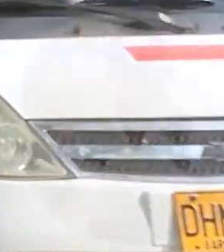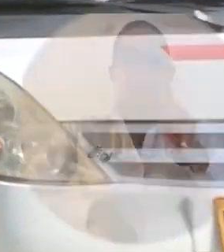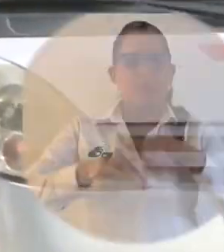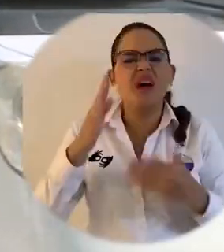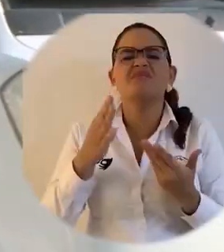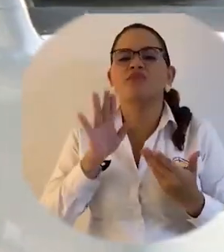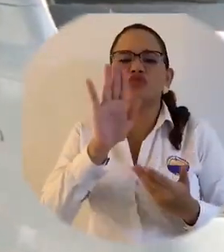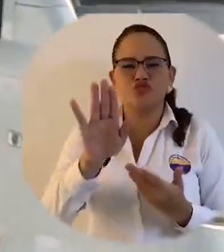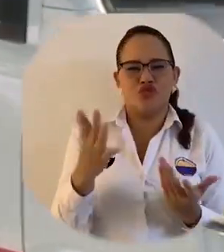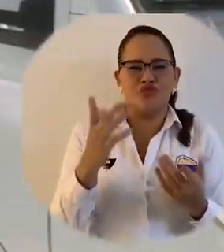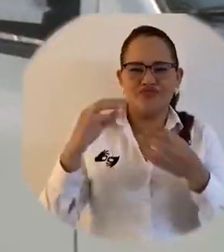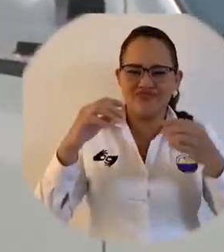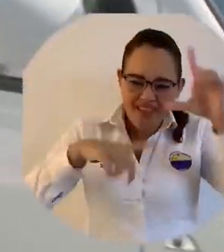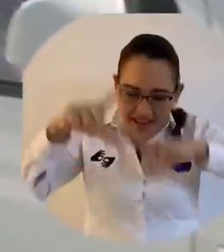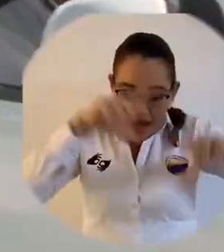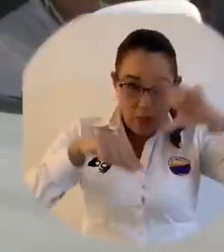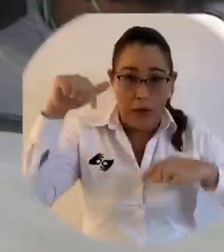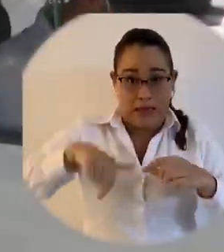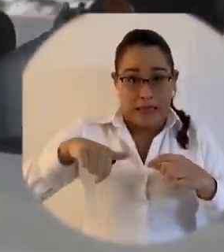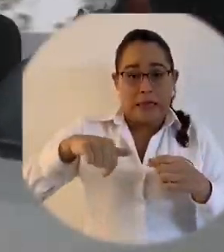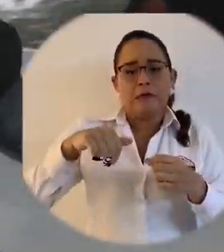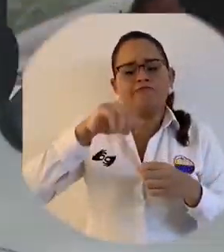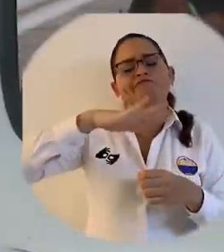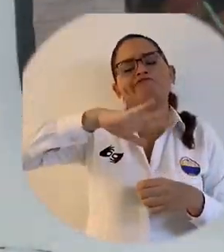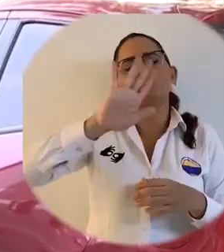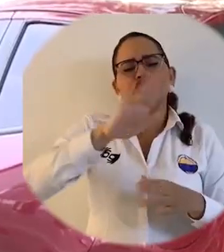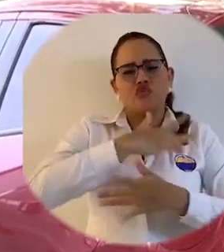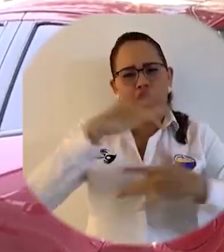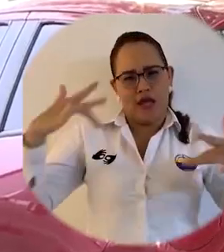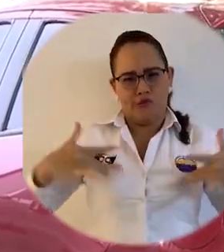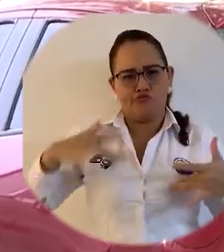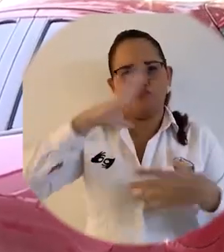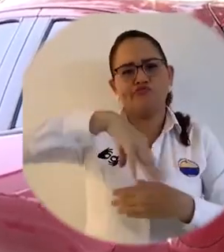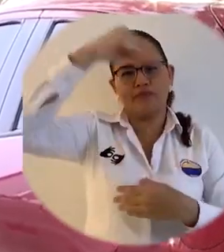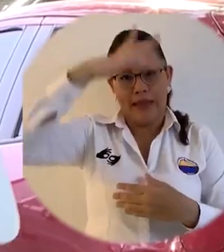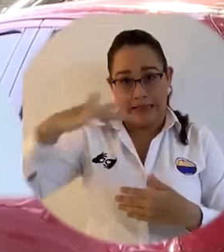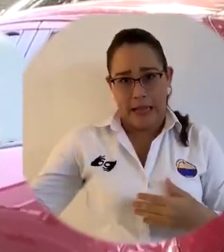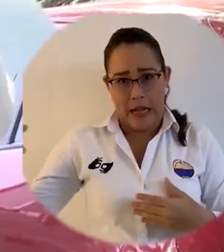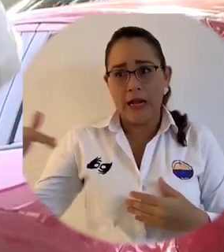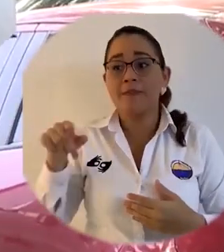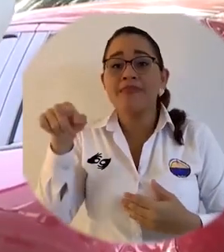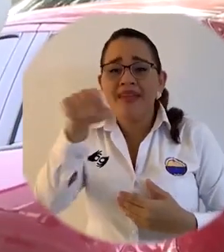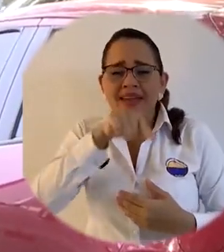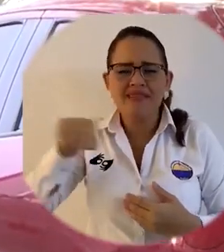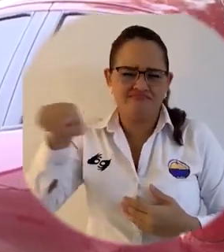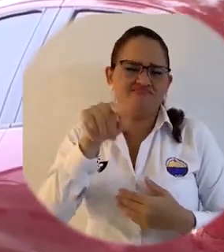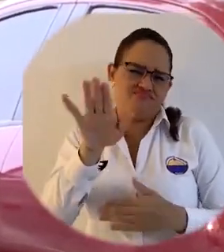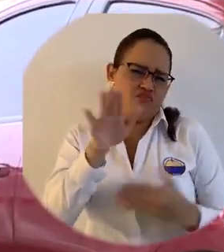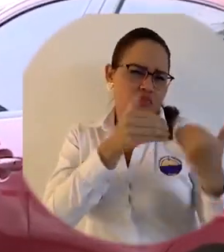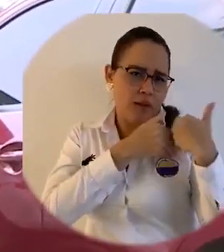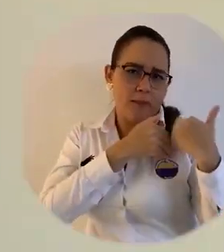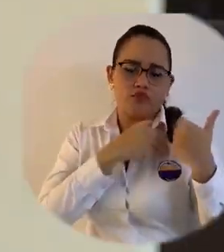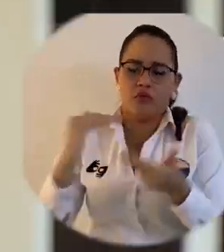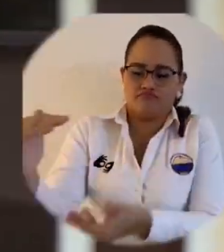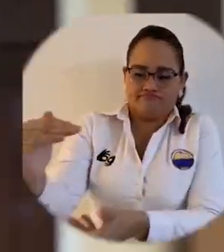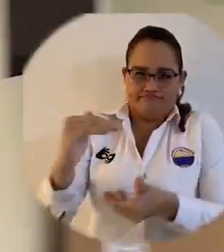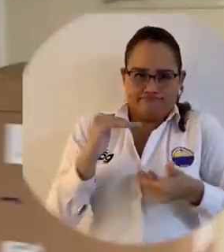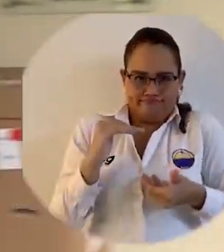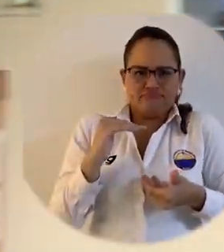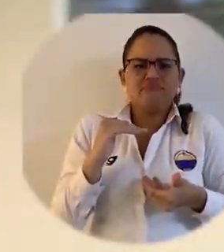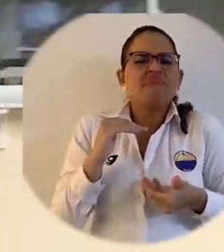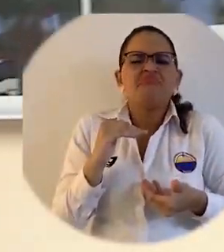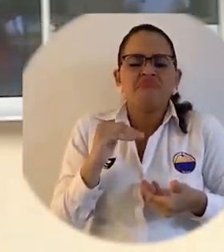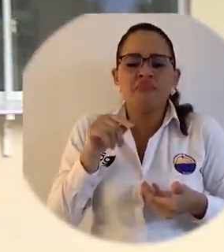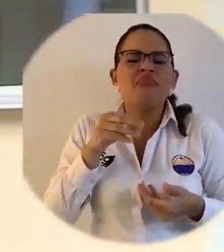Nosotros recepcionamos del Laboratorio Departamental de Salud del Magdalena una cava que contiene las muestras con todos los